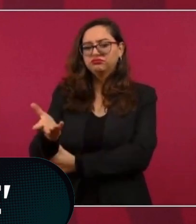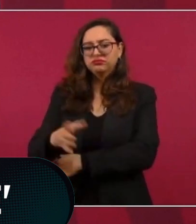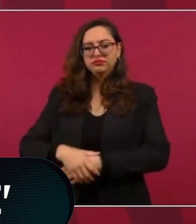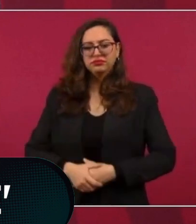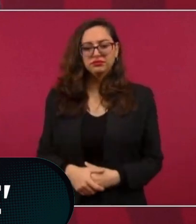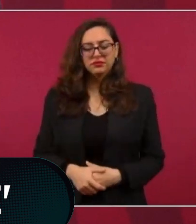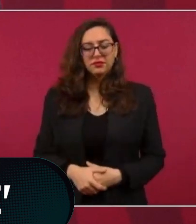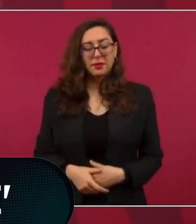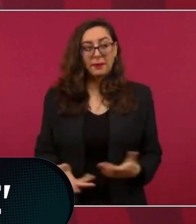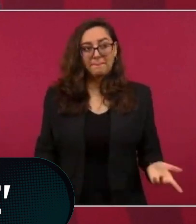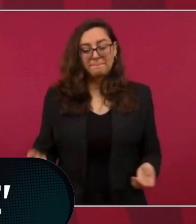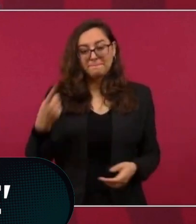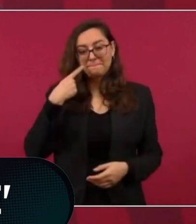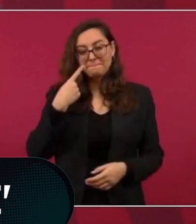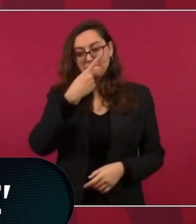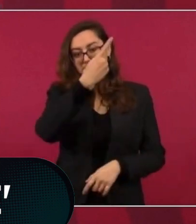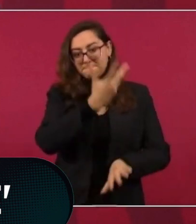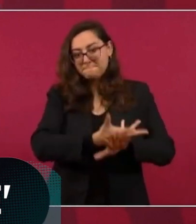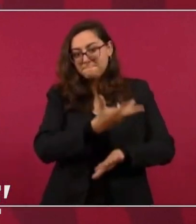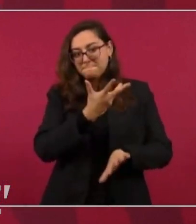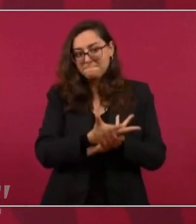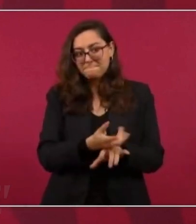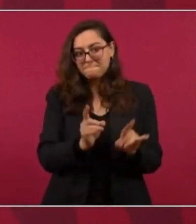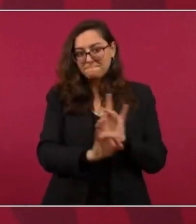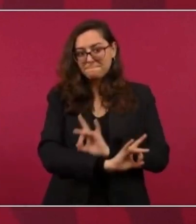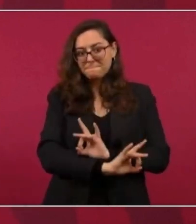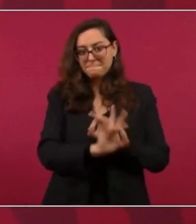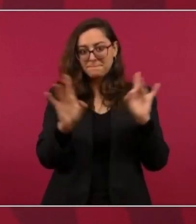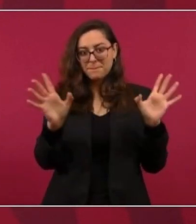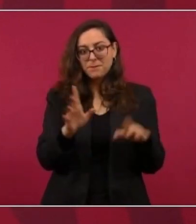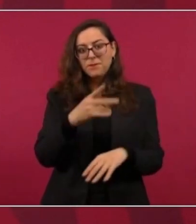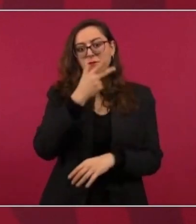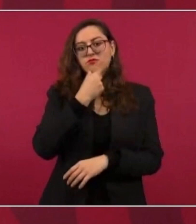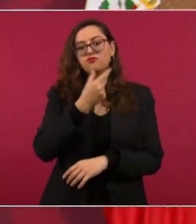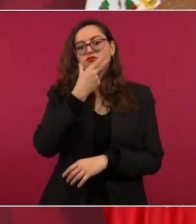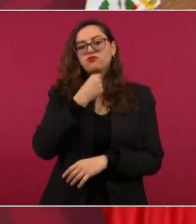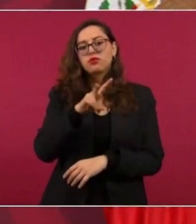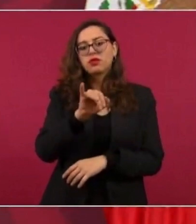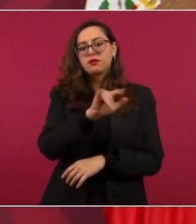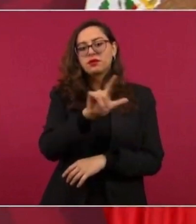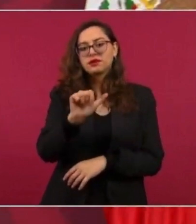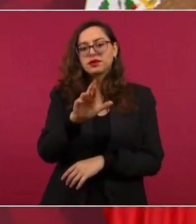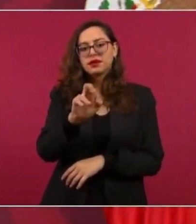está raro con este señor Villarreal,